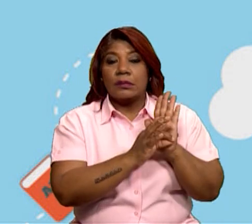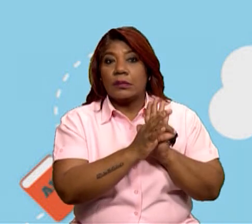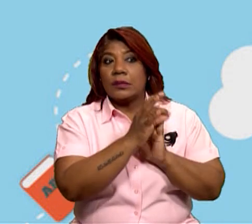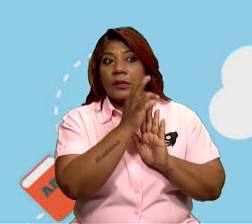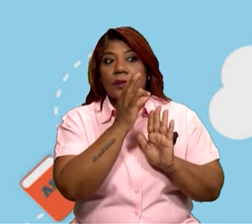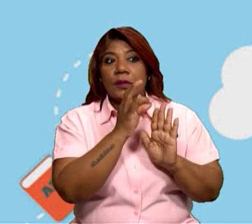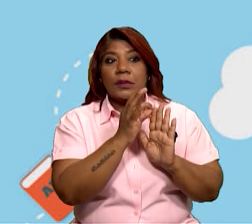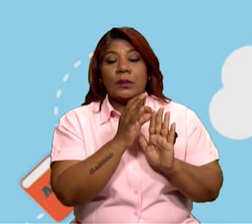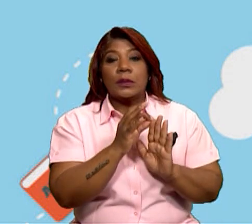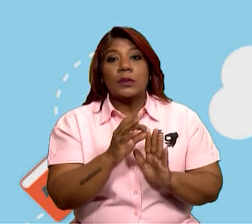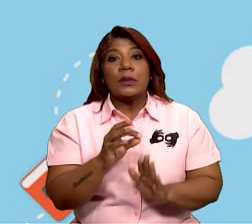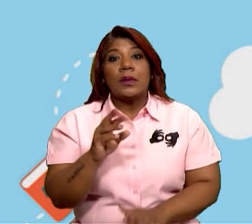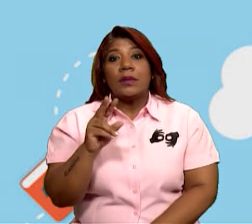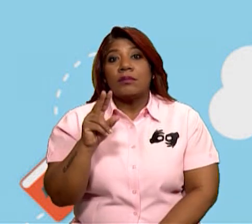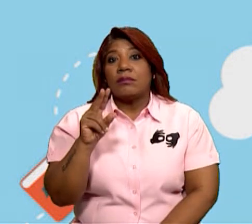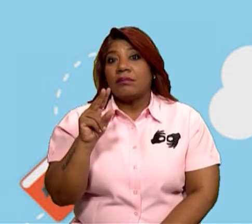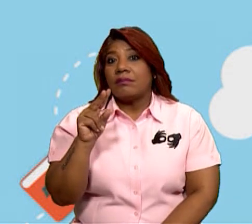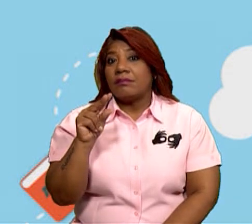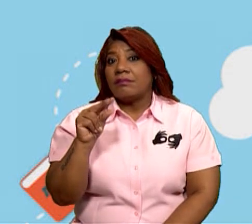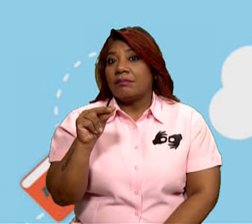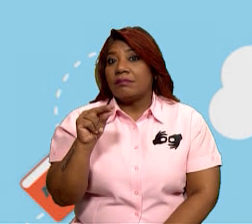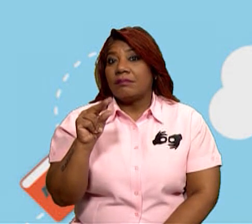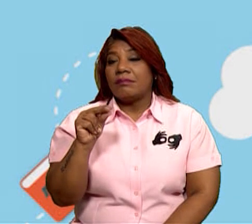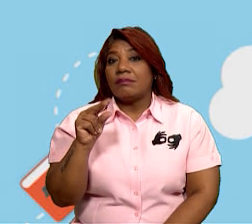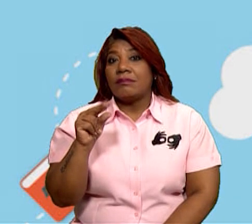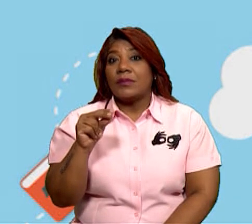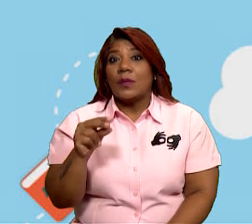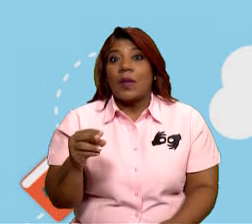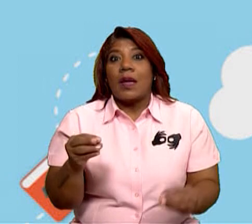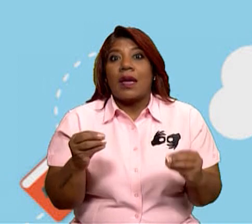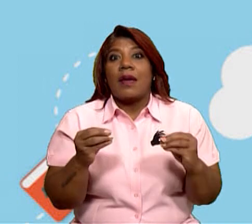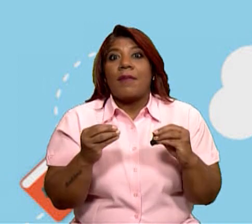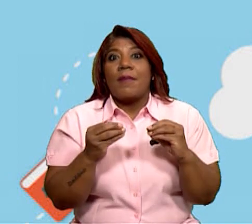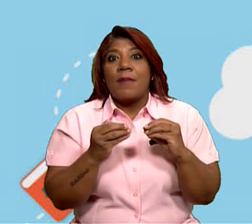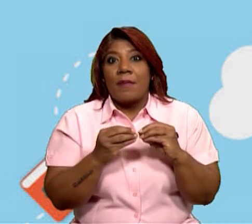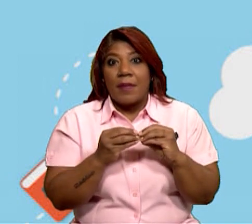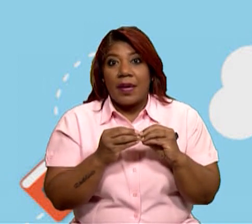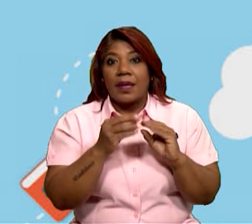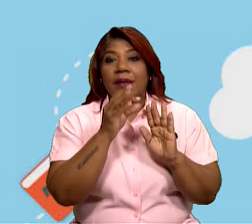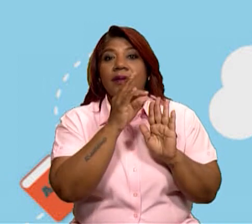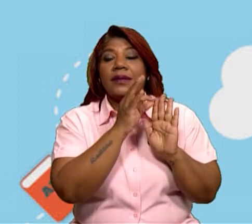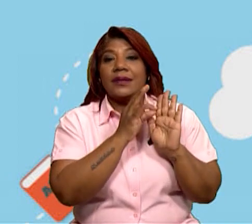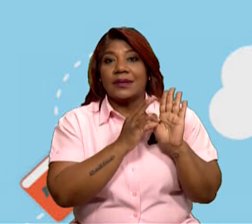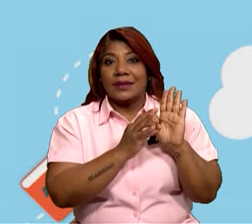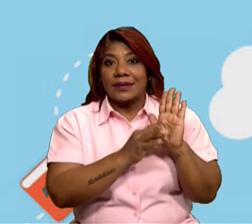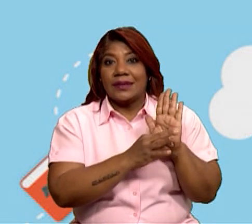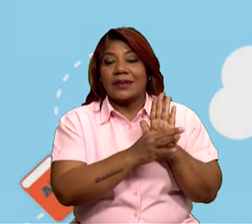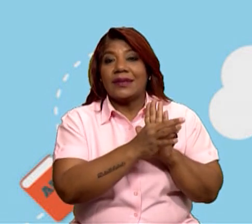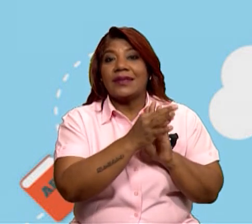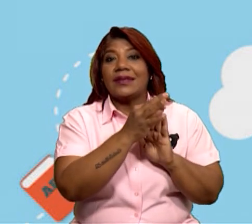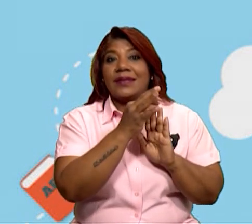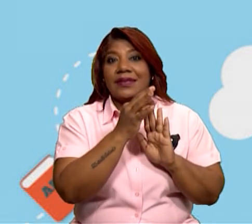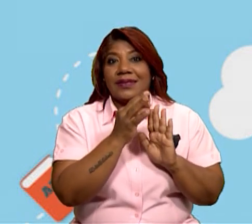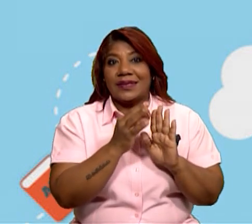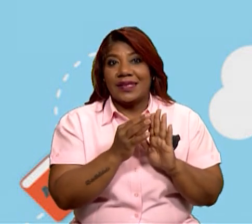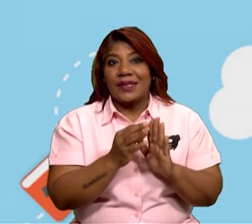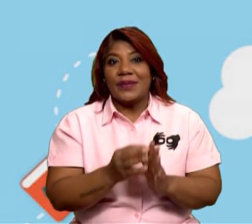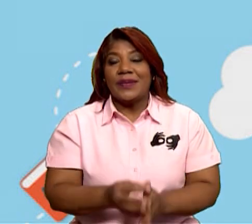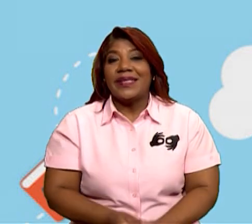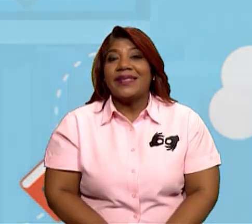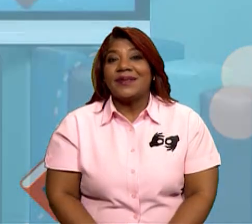Ah, no, señor. ¿Cuántas células habrán? Mmm, yo sabía que ibas a responder bien allí.